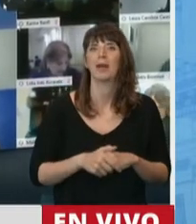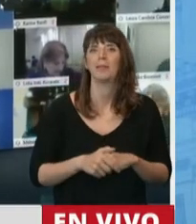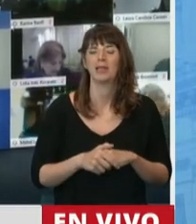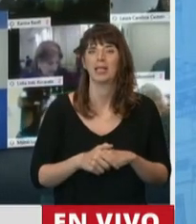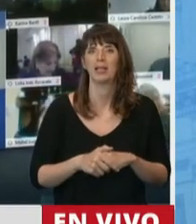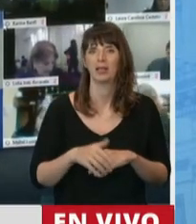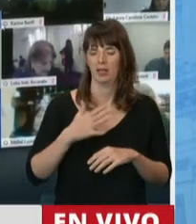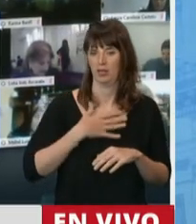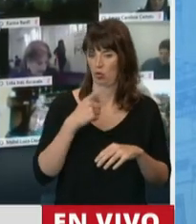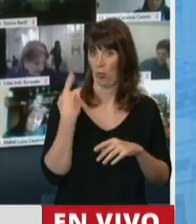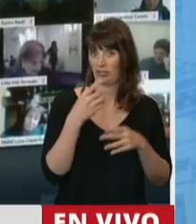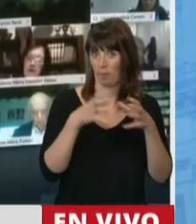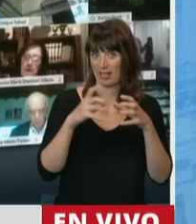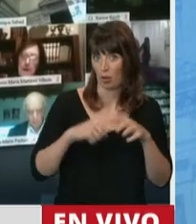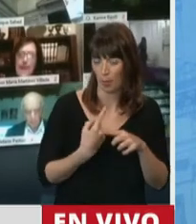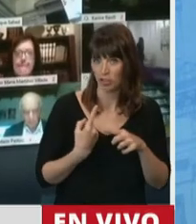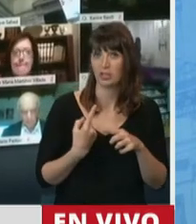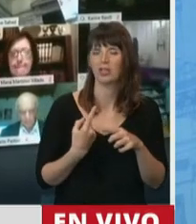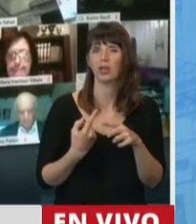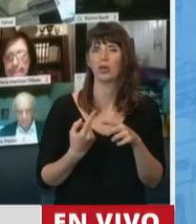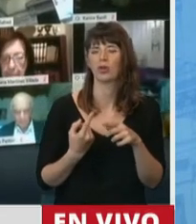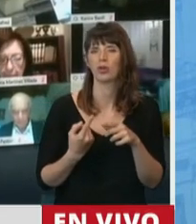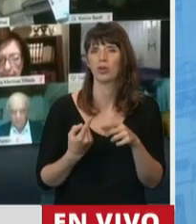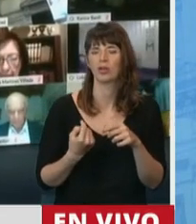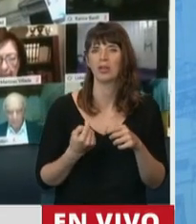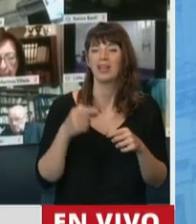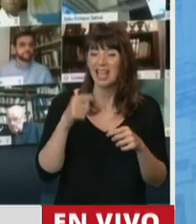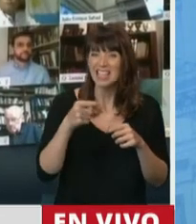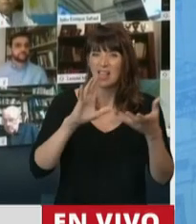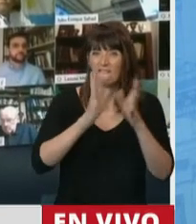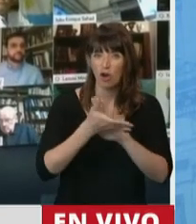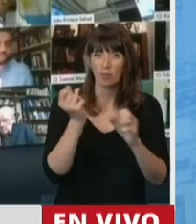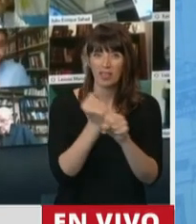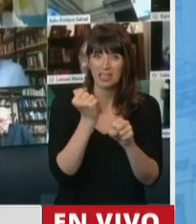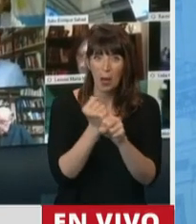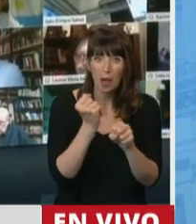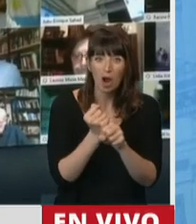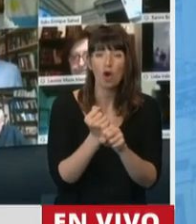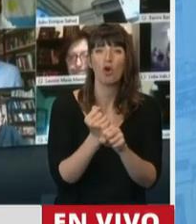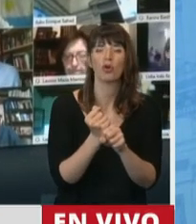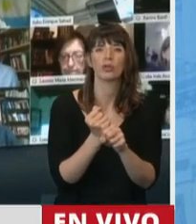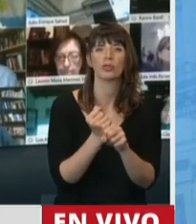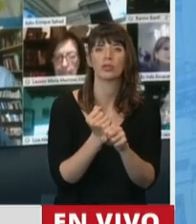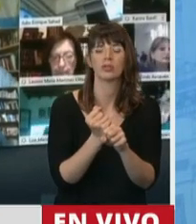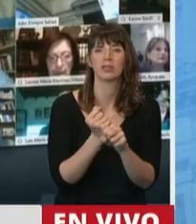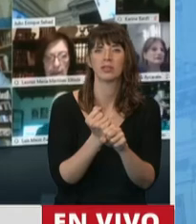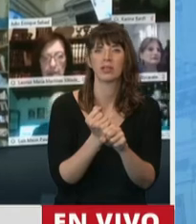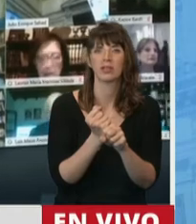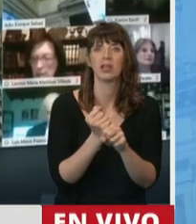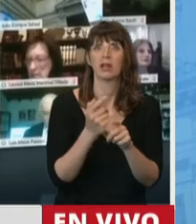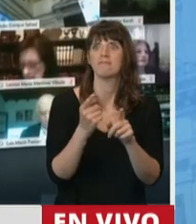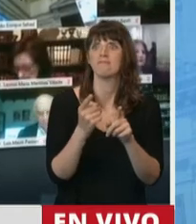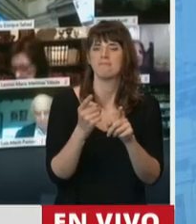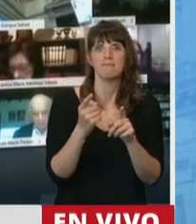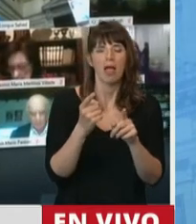interbloque en cuanto a que esta modalidad de trabajo implica la posibilidad de generar nueva